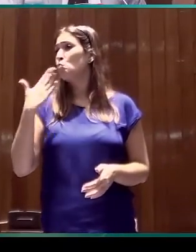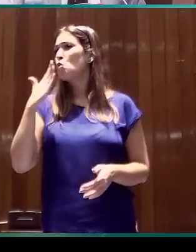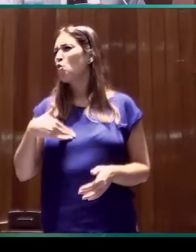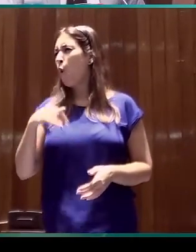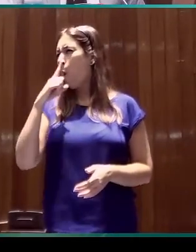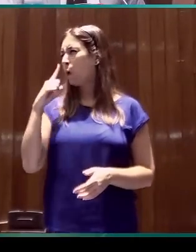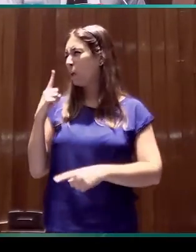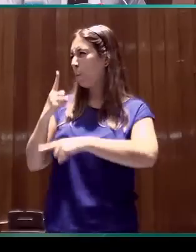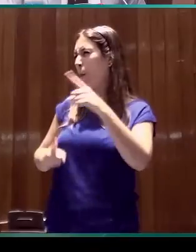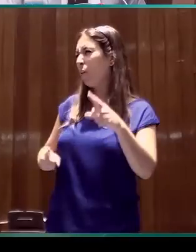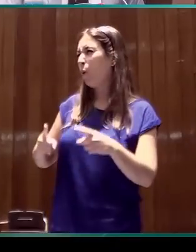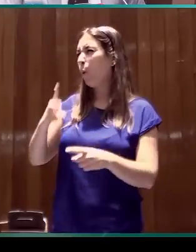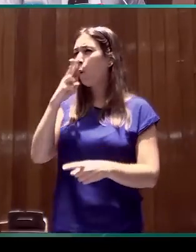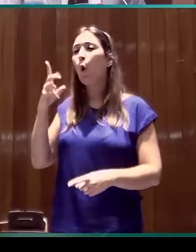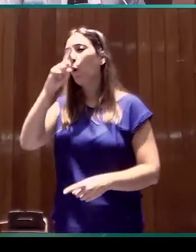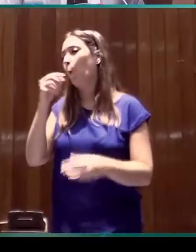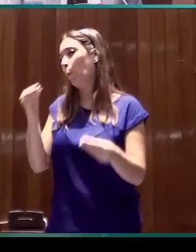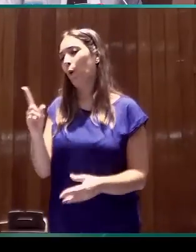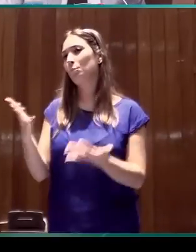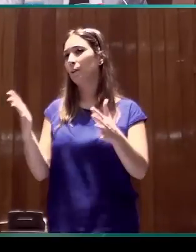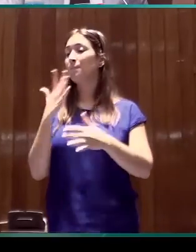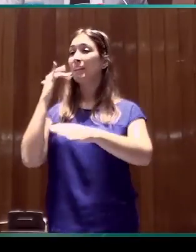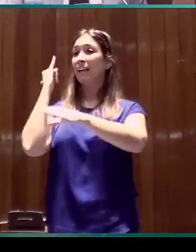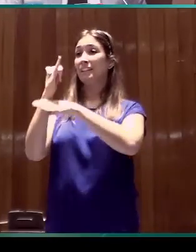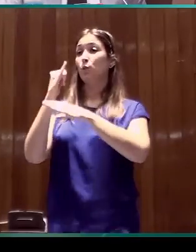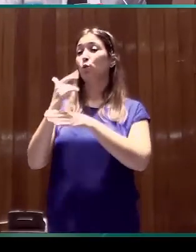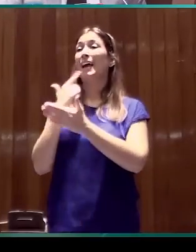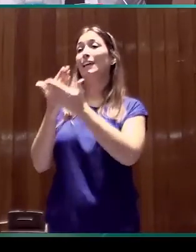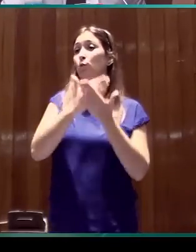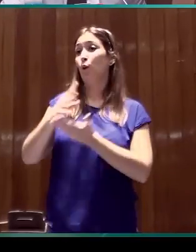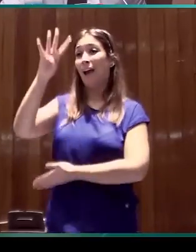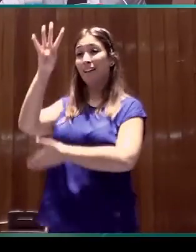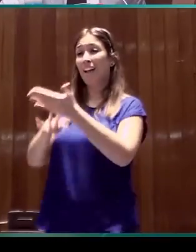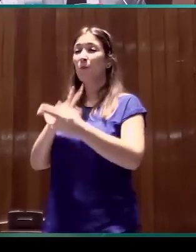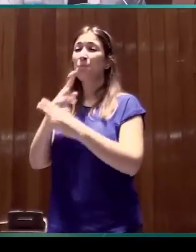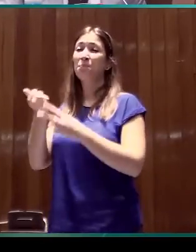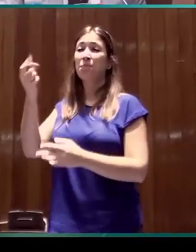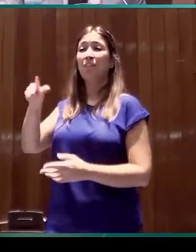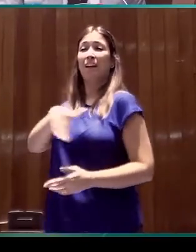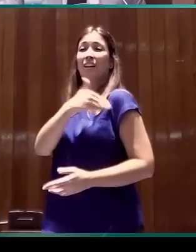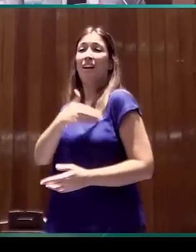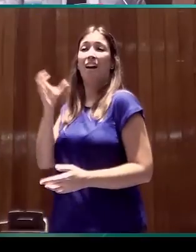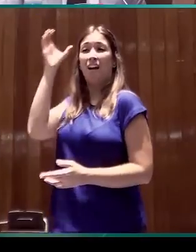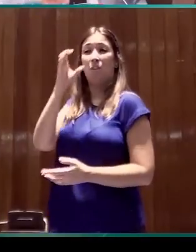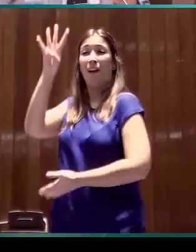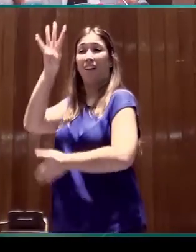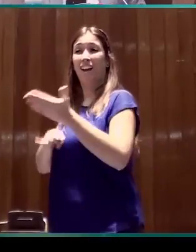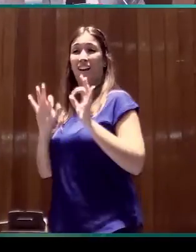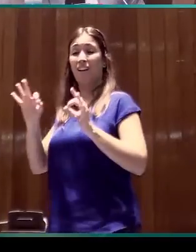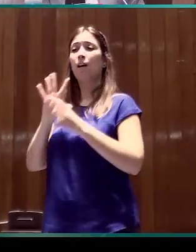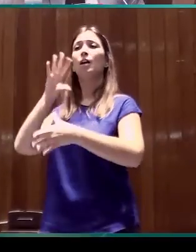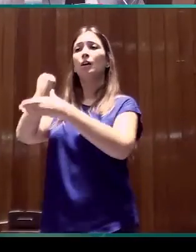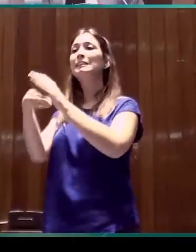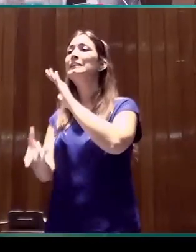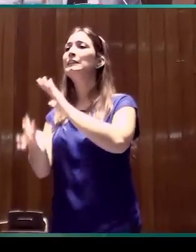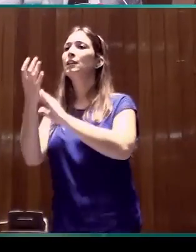año y medio, dos años, ya no recuerdo, fue crear en el Institut de Estudios Catalans, digamos la Academia Catalana de las Ciencias, crear en el seno